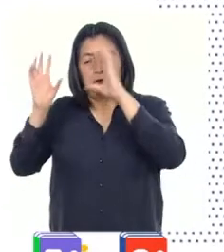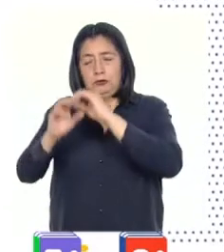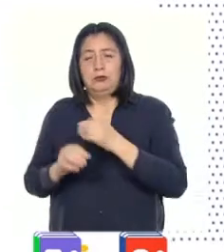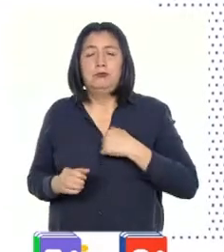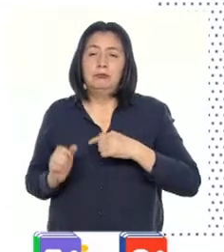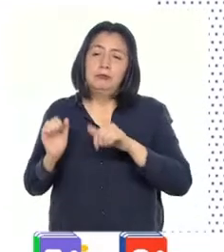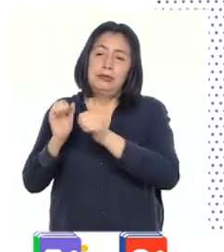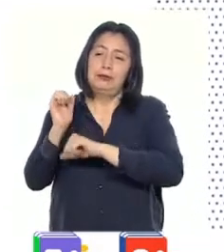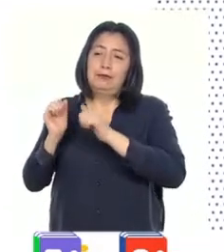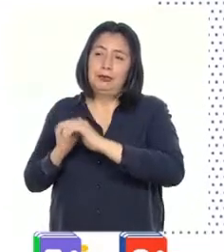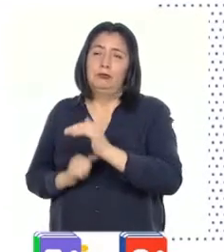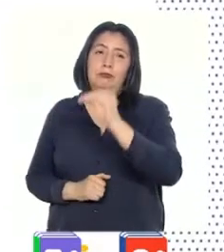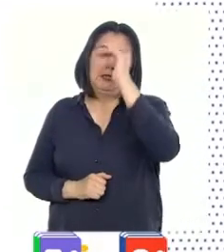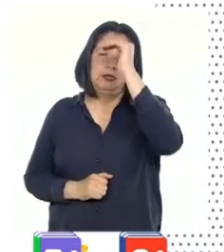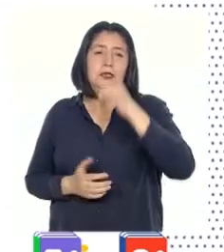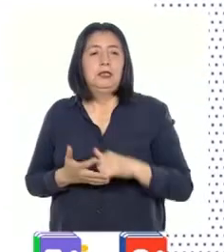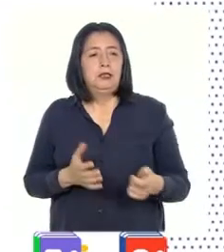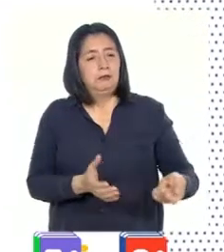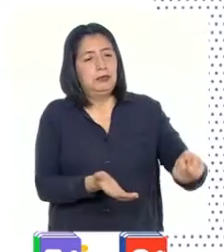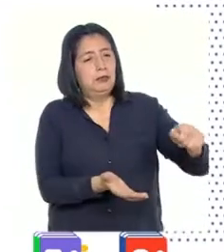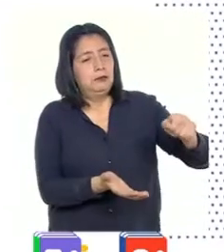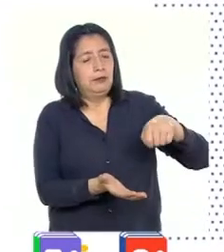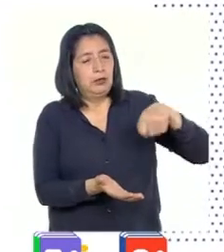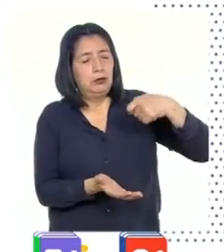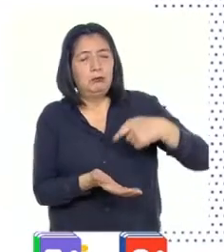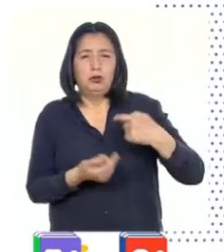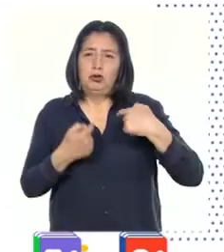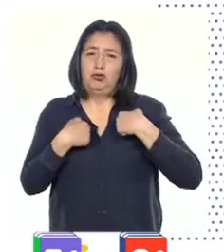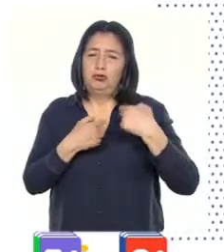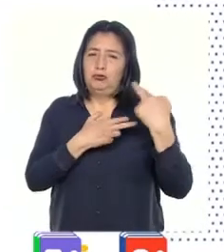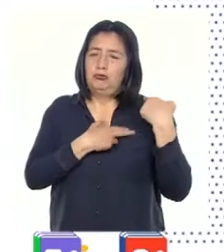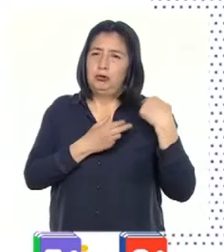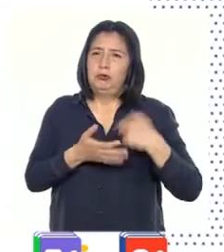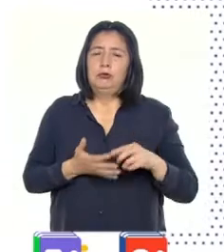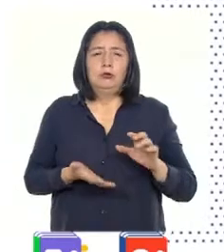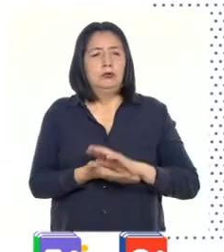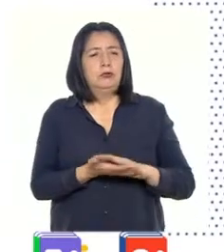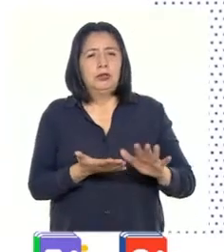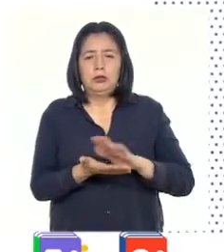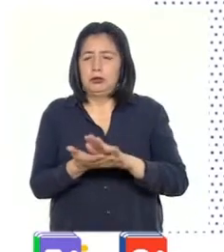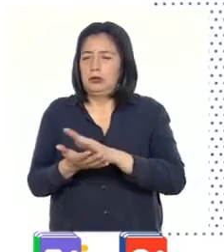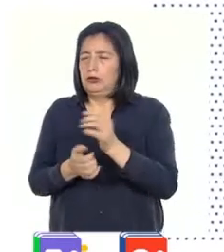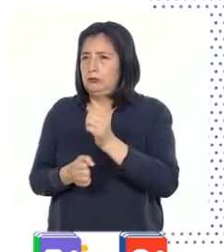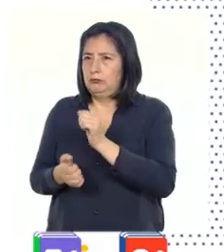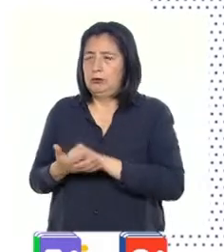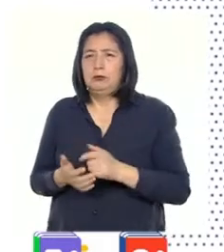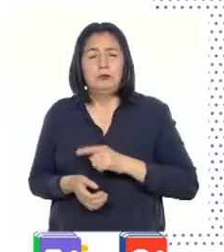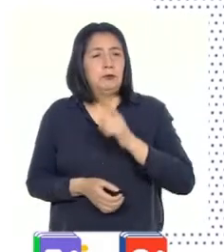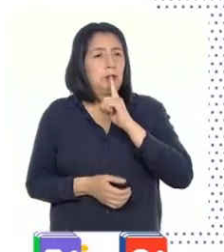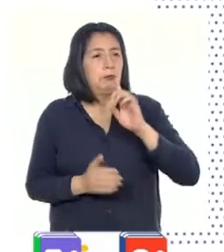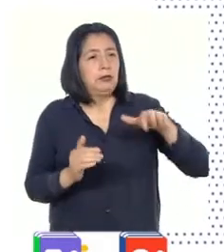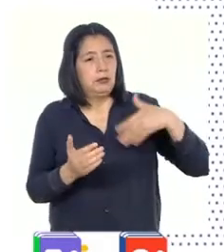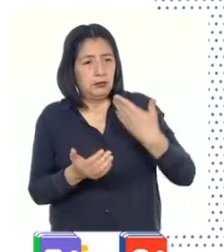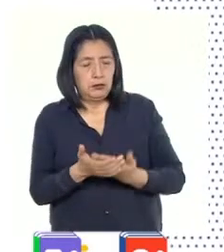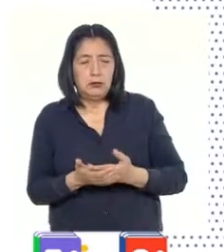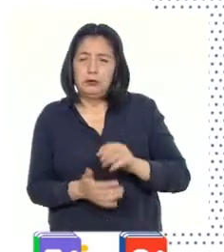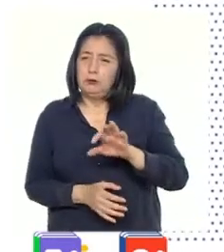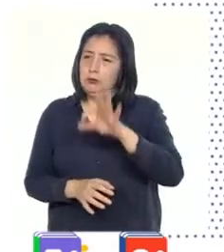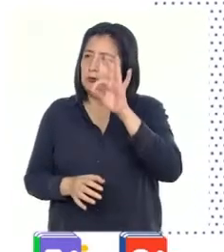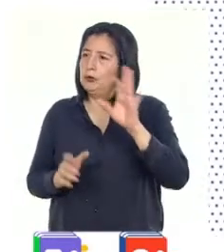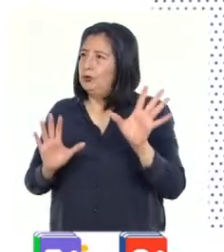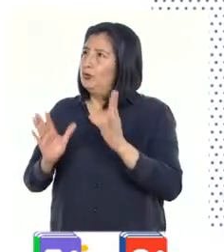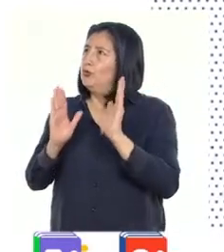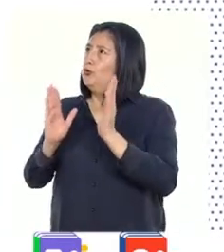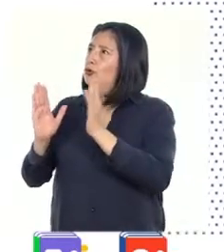Mi hermano mayor me sirve la comida y yo me encargo de dejar todo limpio. Cuando mi papá llega, encuentra